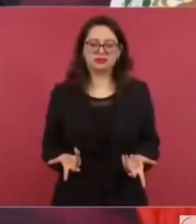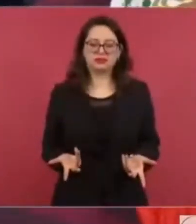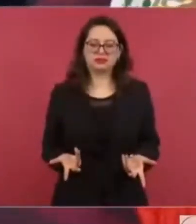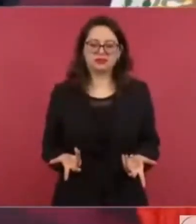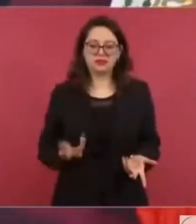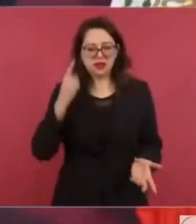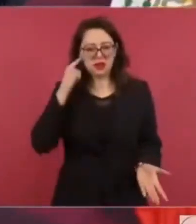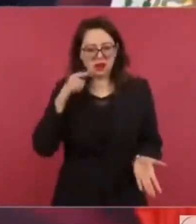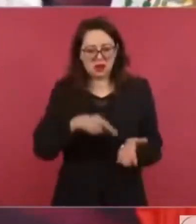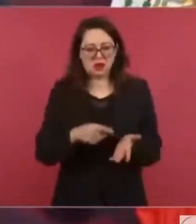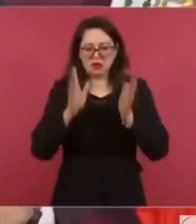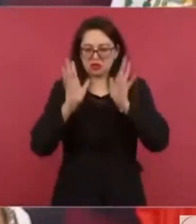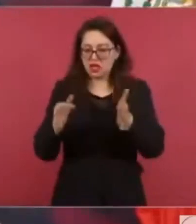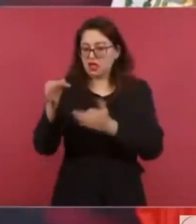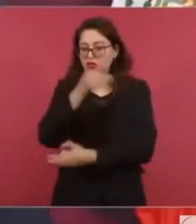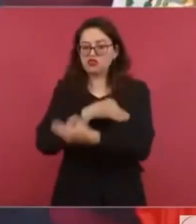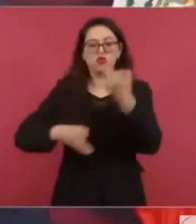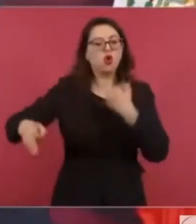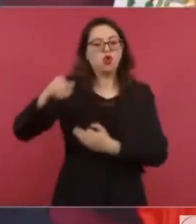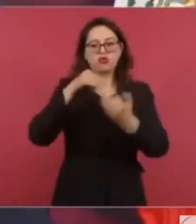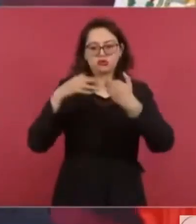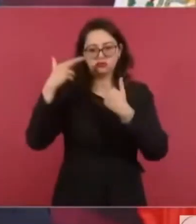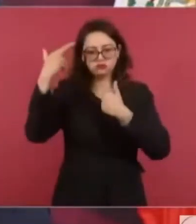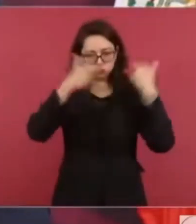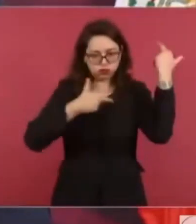por muchísimas instancias